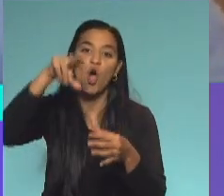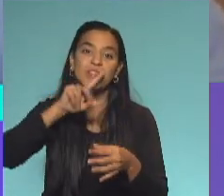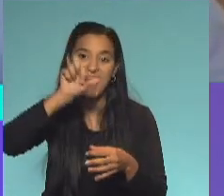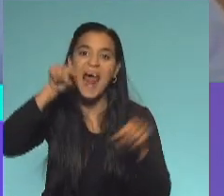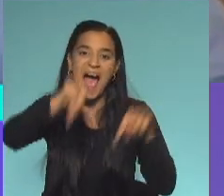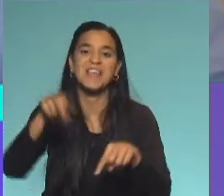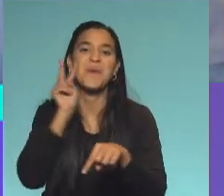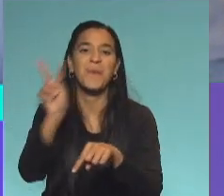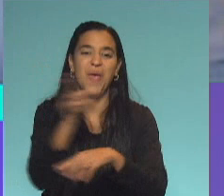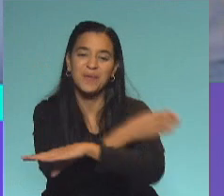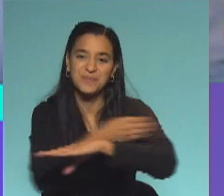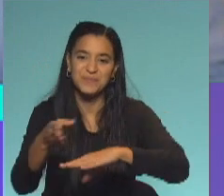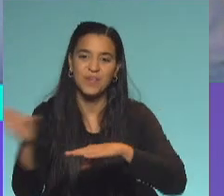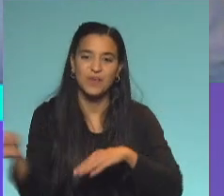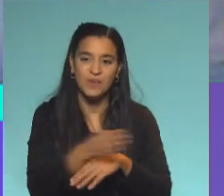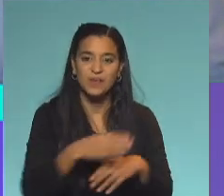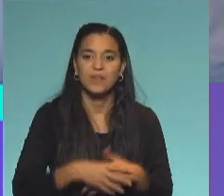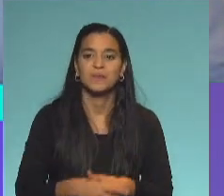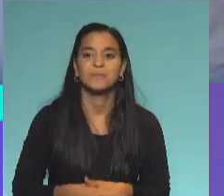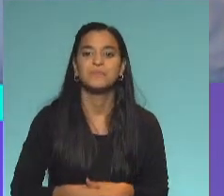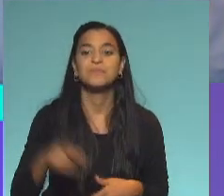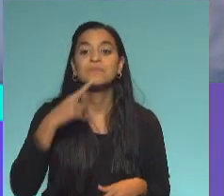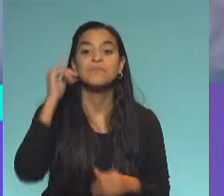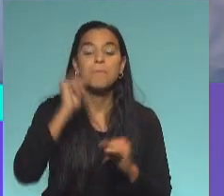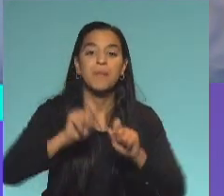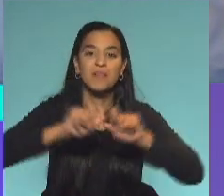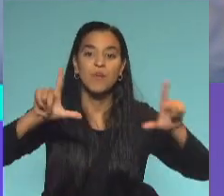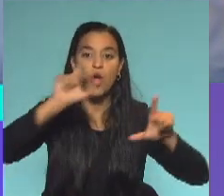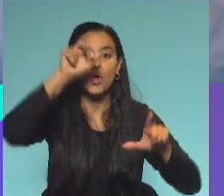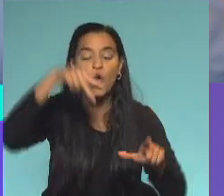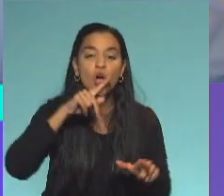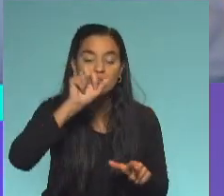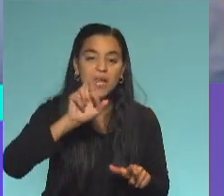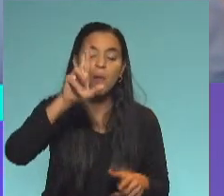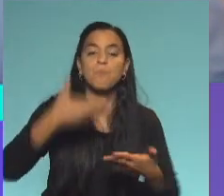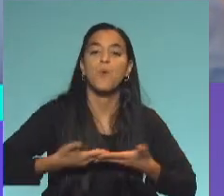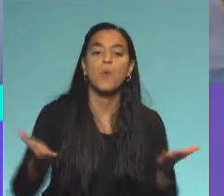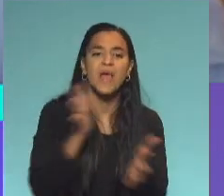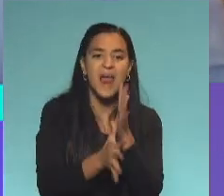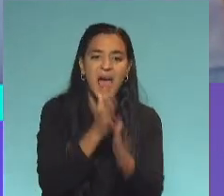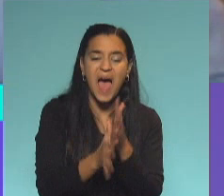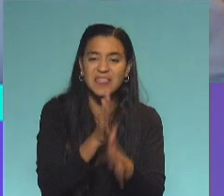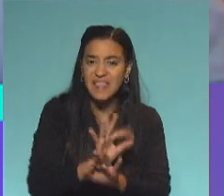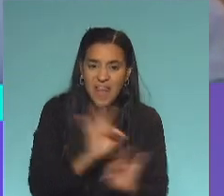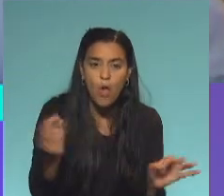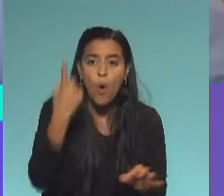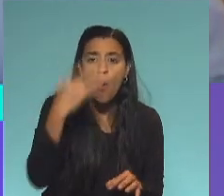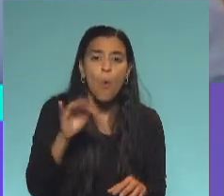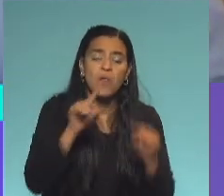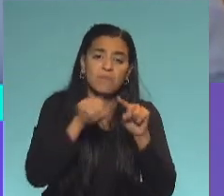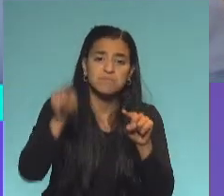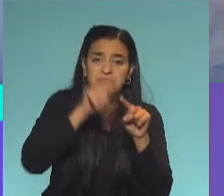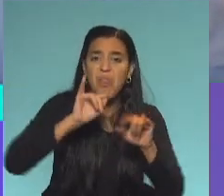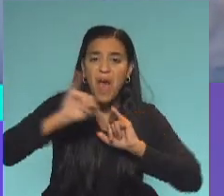Si hay algo que perdido, no te sale un pesito. Lo único que tenés que hacer es loguearte,